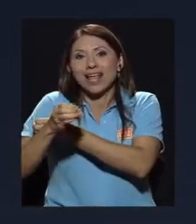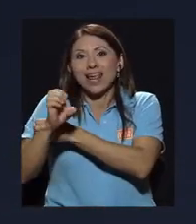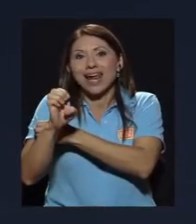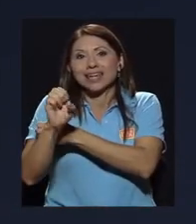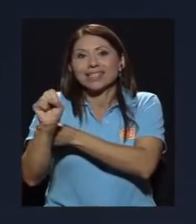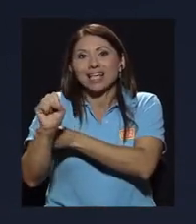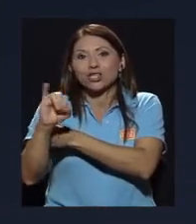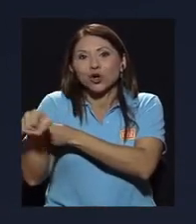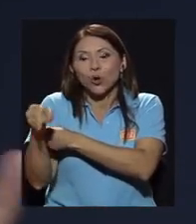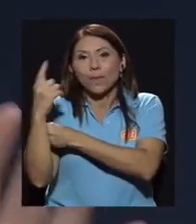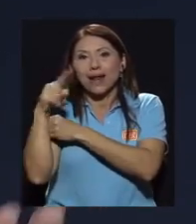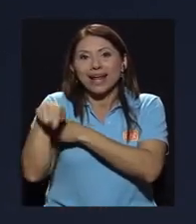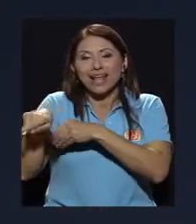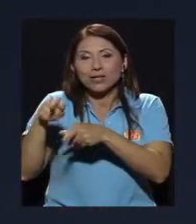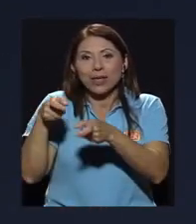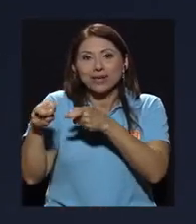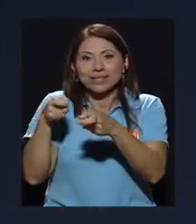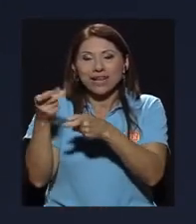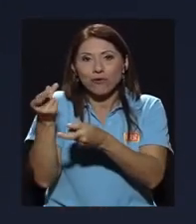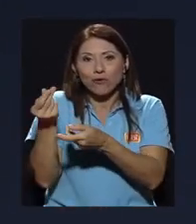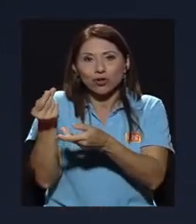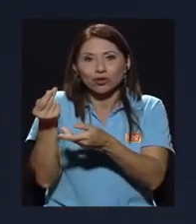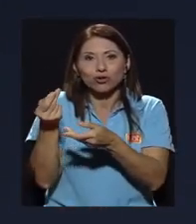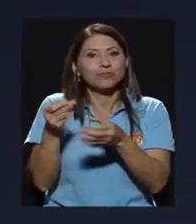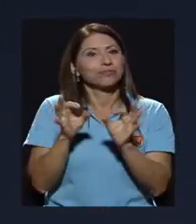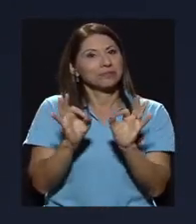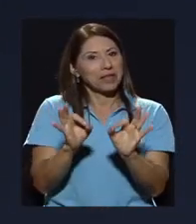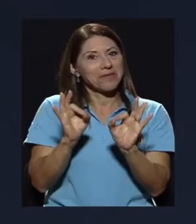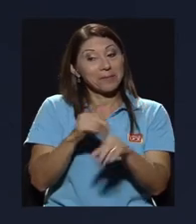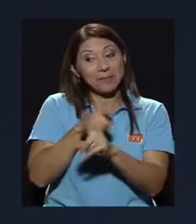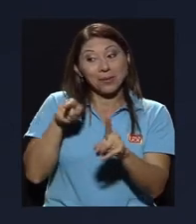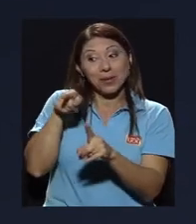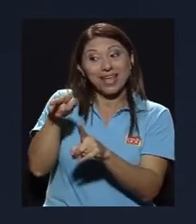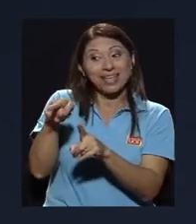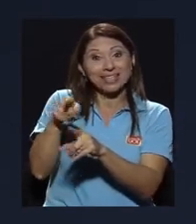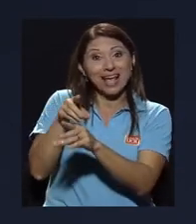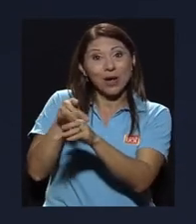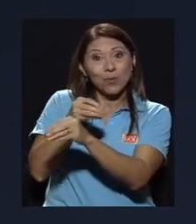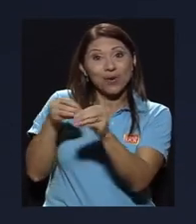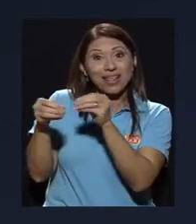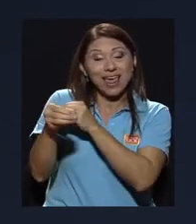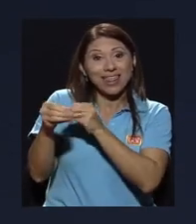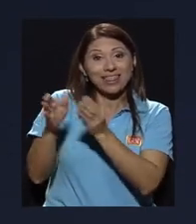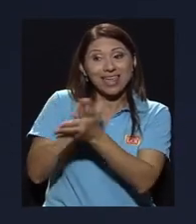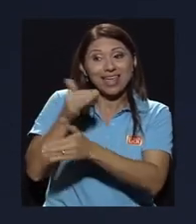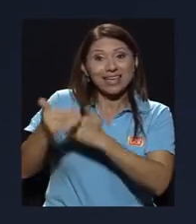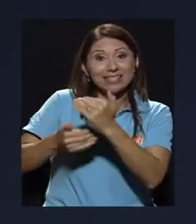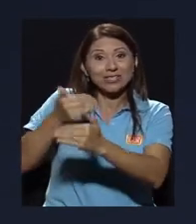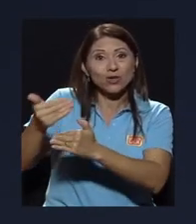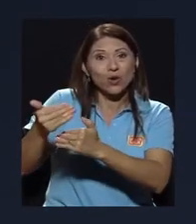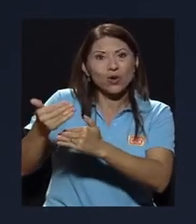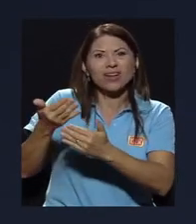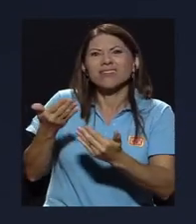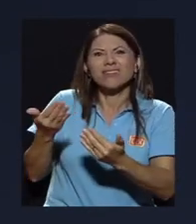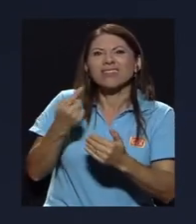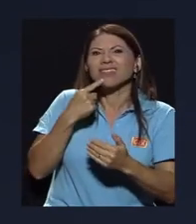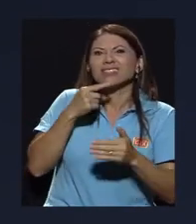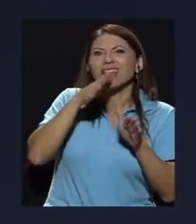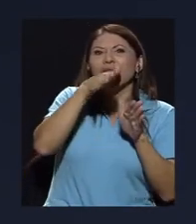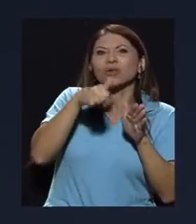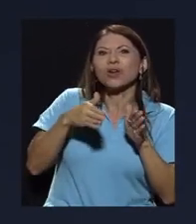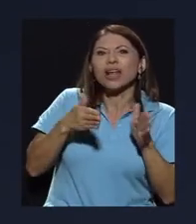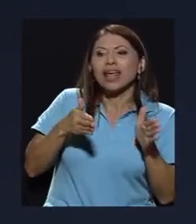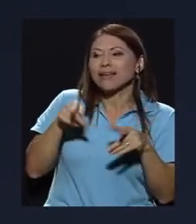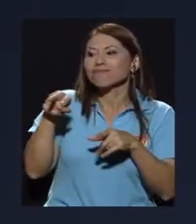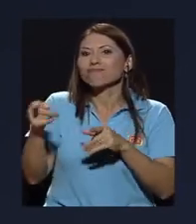administre los fondos hasta ahí vamos bien sin embargo esta unidad de gestión ¿qué es lo que señala la Contraloría? precisamente que no hay